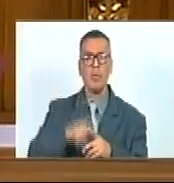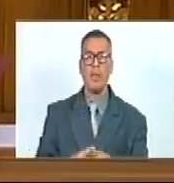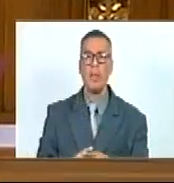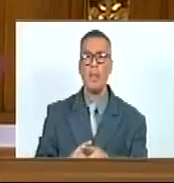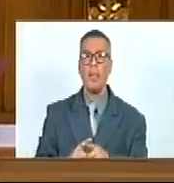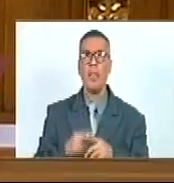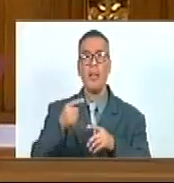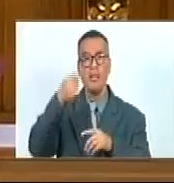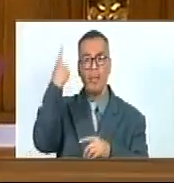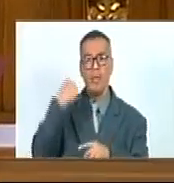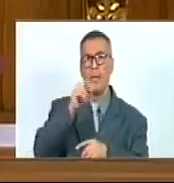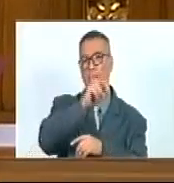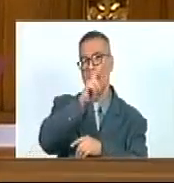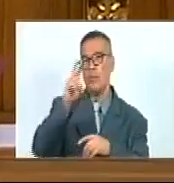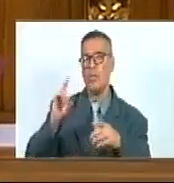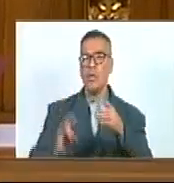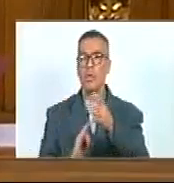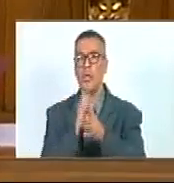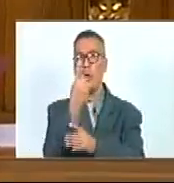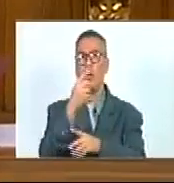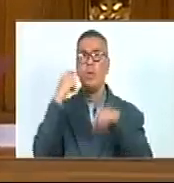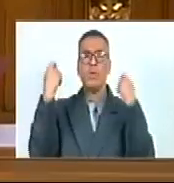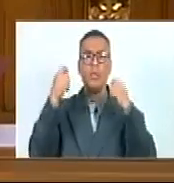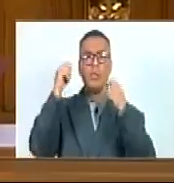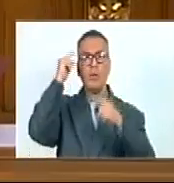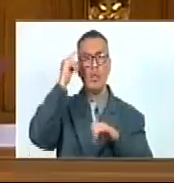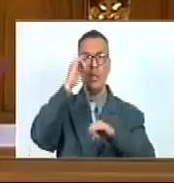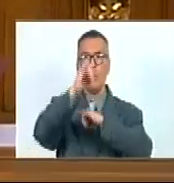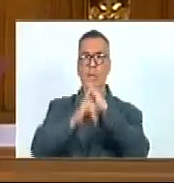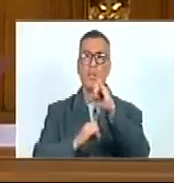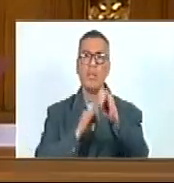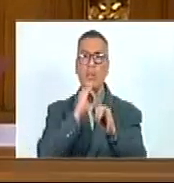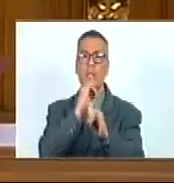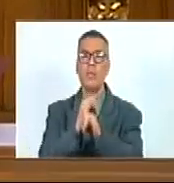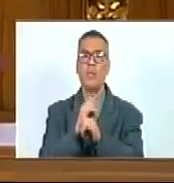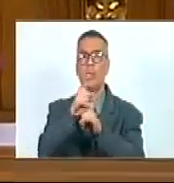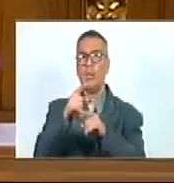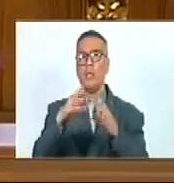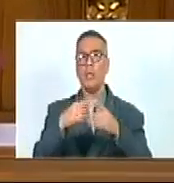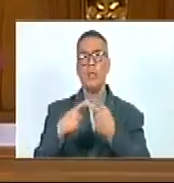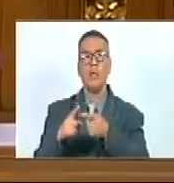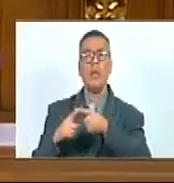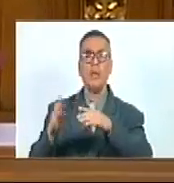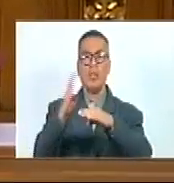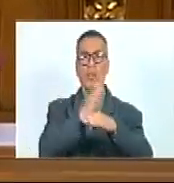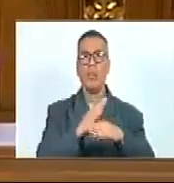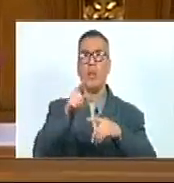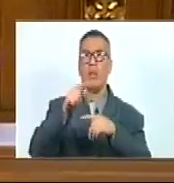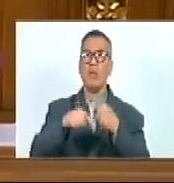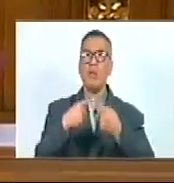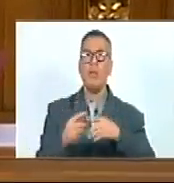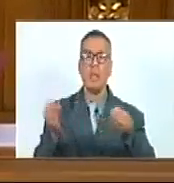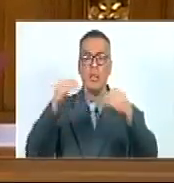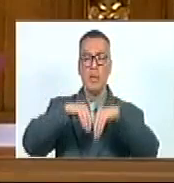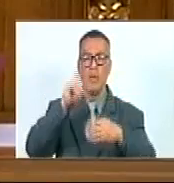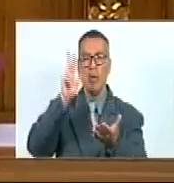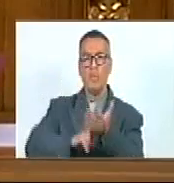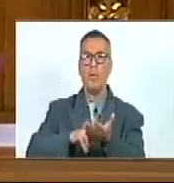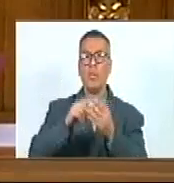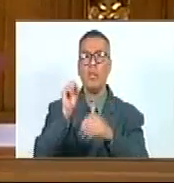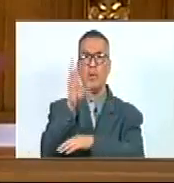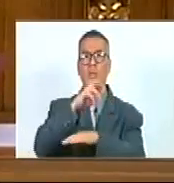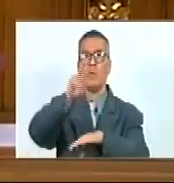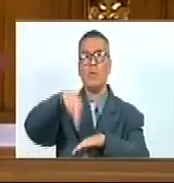Que el pasado 22 de mayo Se celebró El día Internacional De la Diversidad Biológica Aprobado Por la